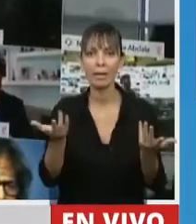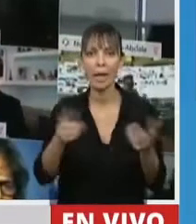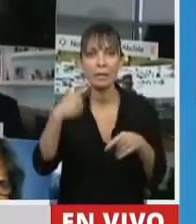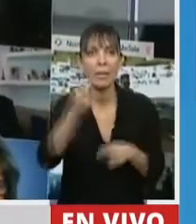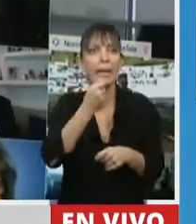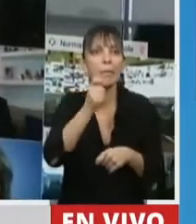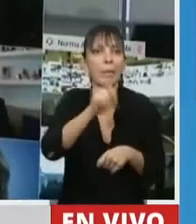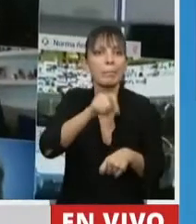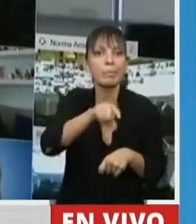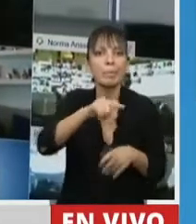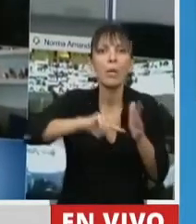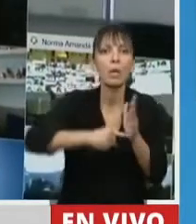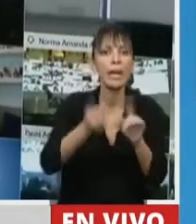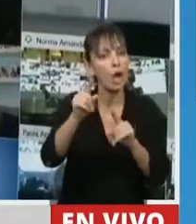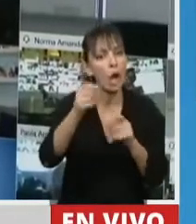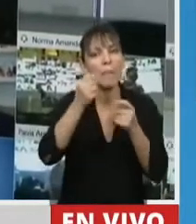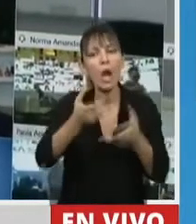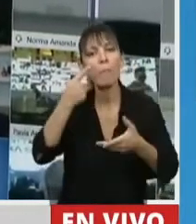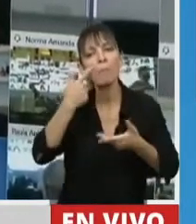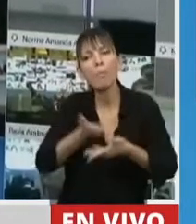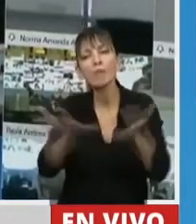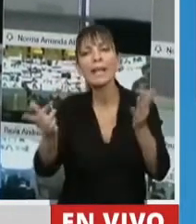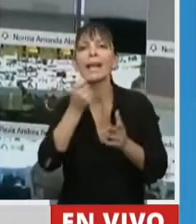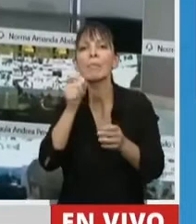aprendizaje con ejemplos cercanos a su realidad.